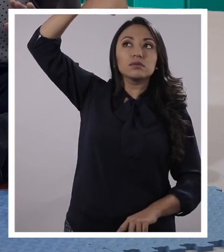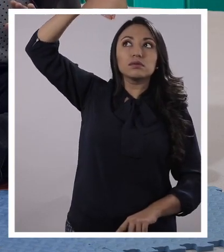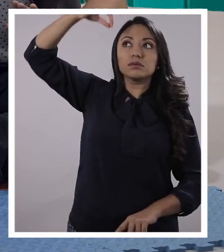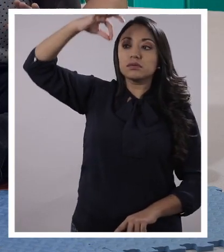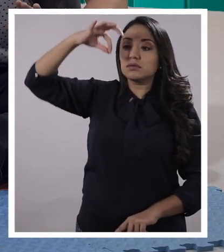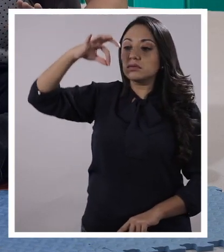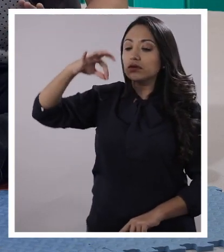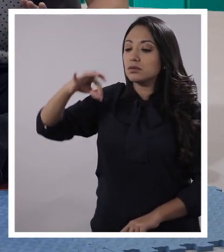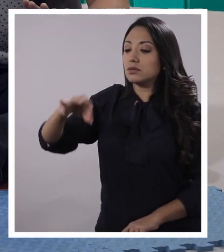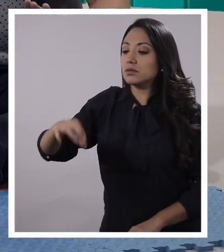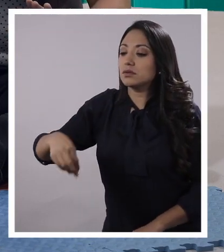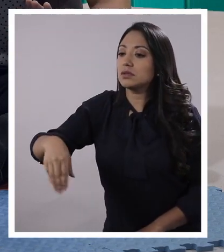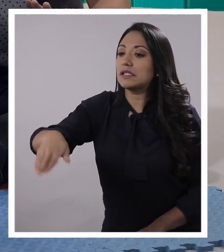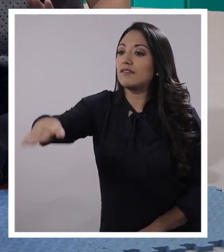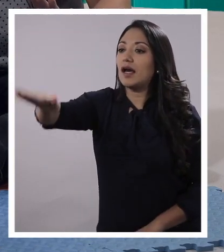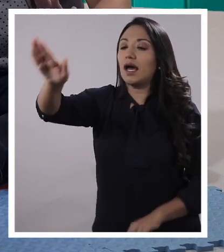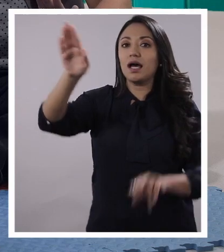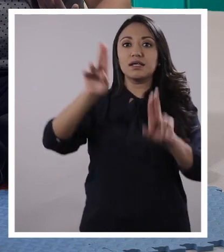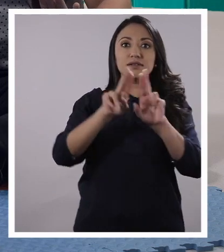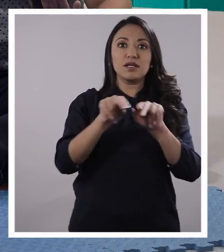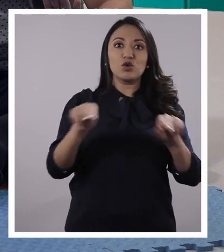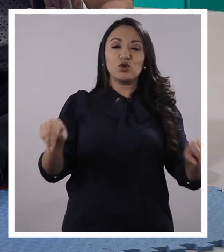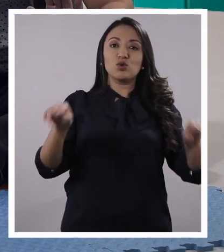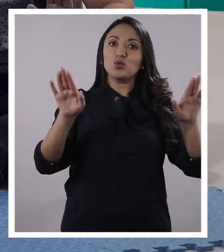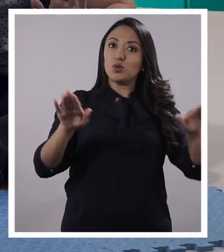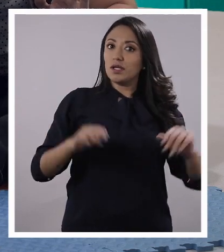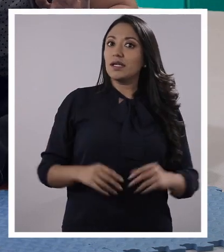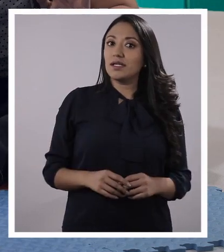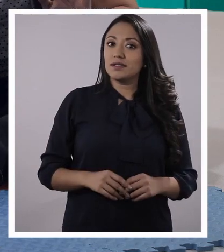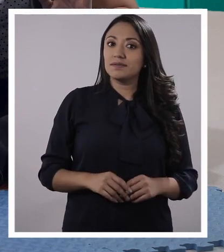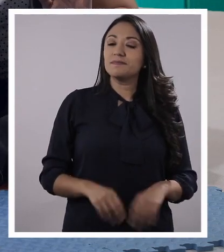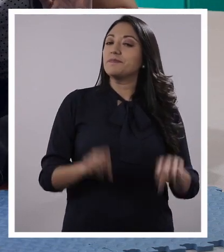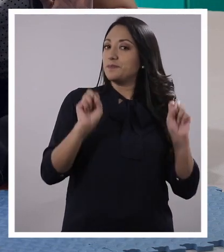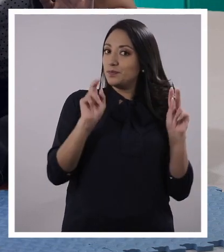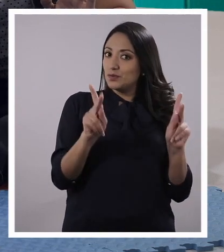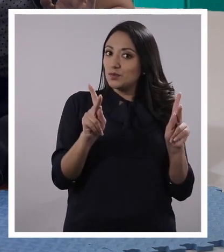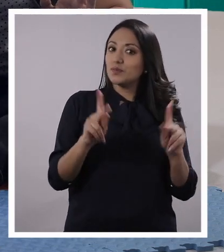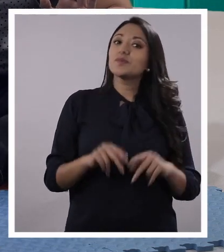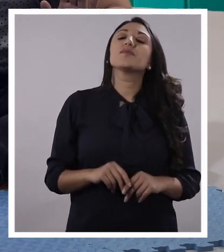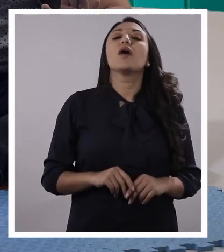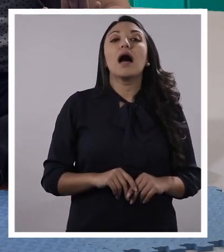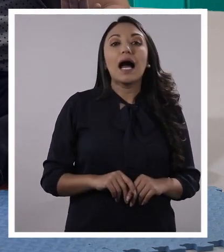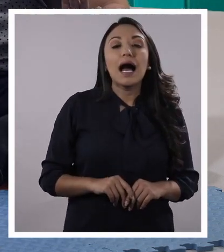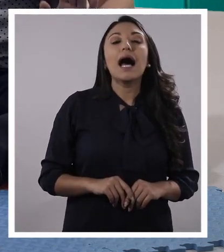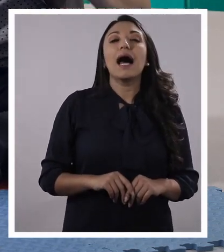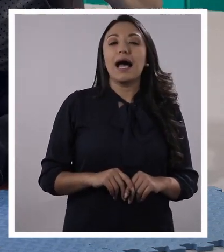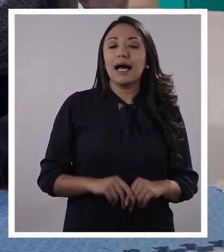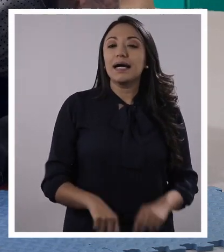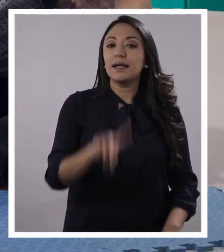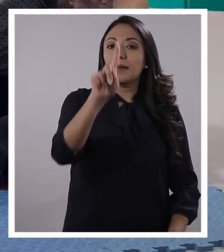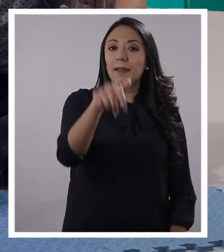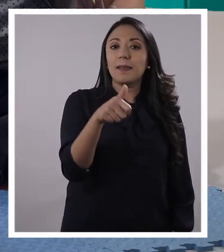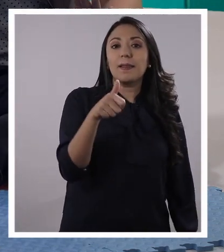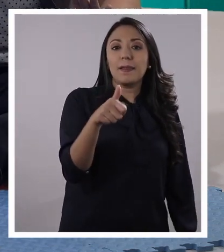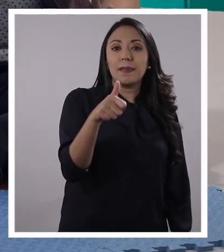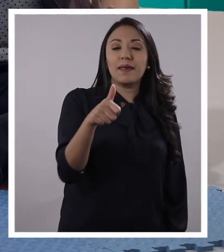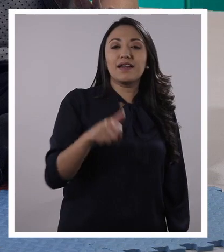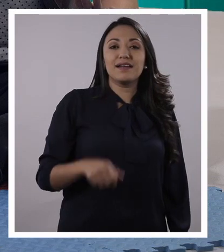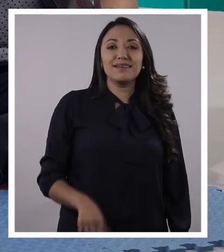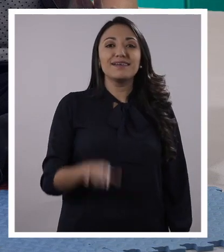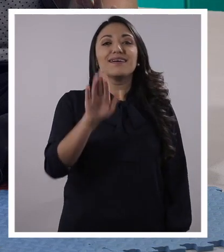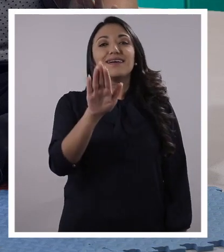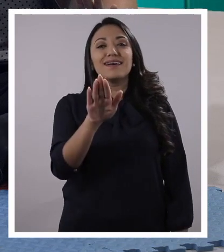porque es un ser de la naturaleza y necesita vivir. ¿Ok? ¡Ajá! Ese era un piejito.